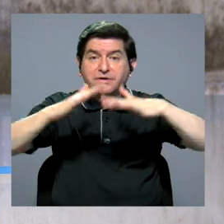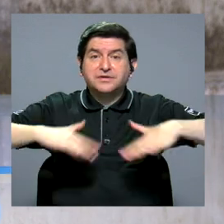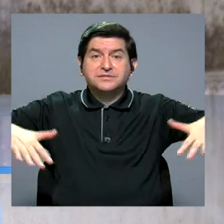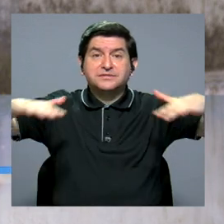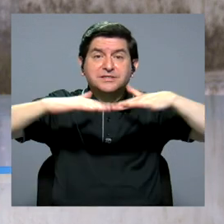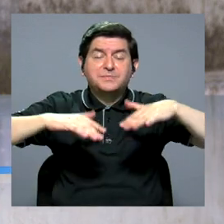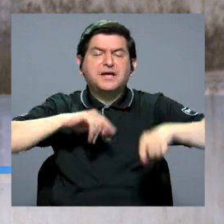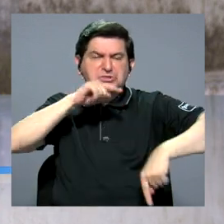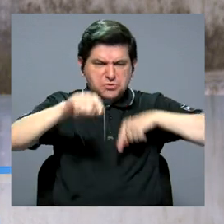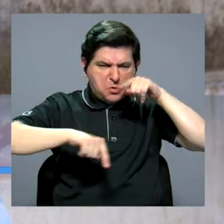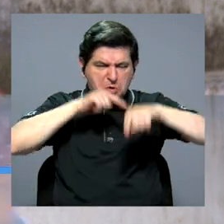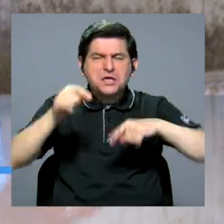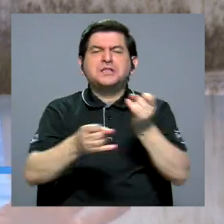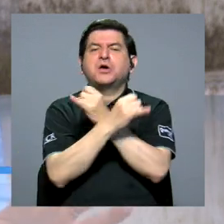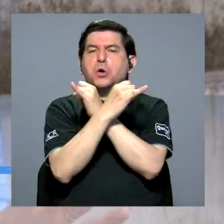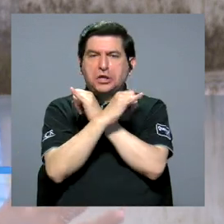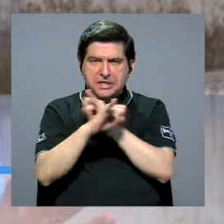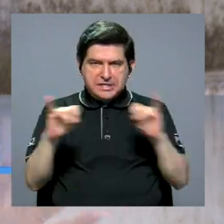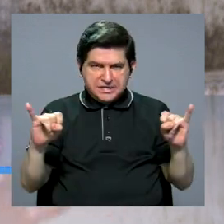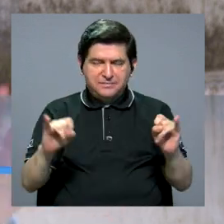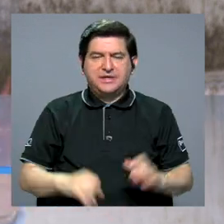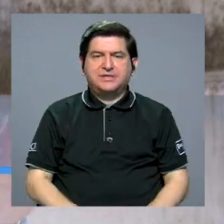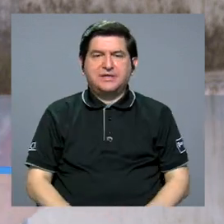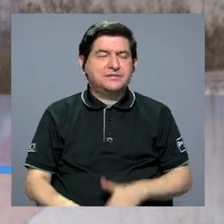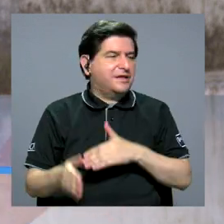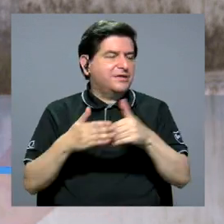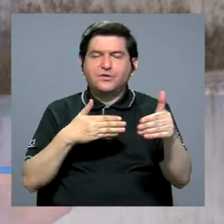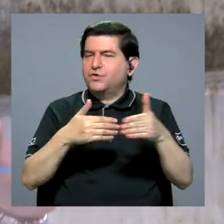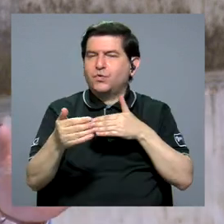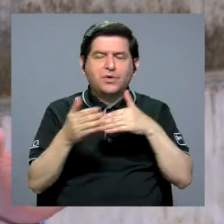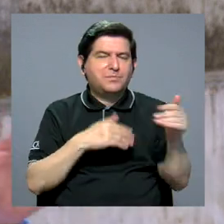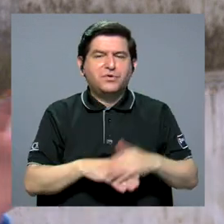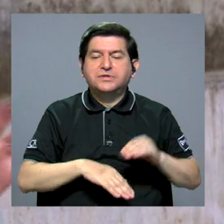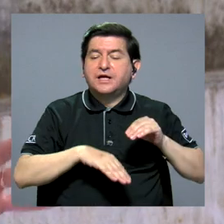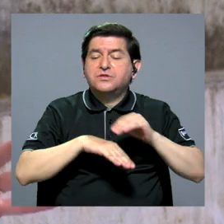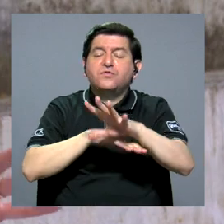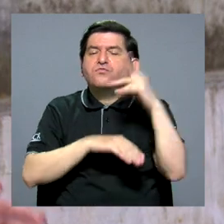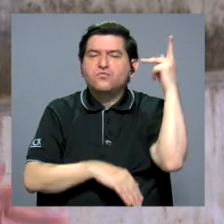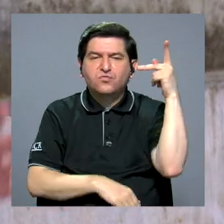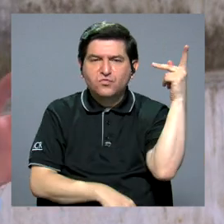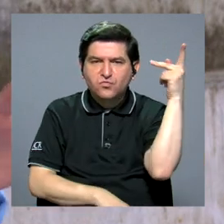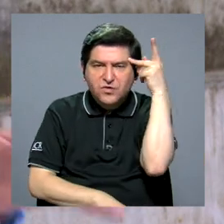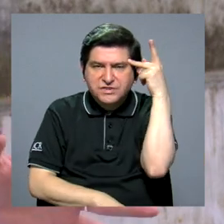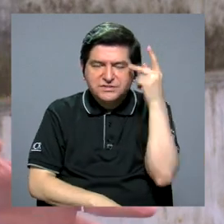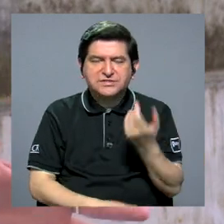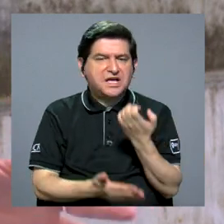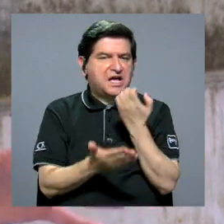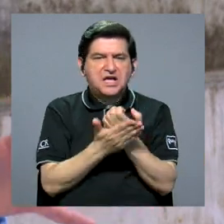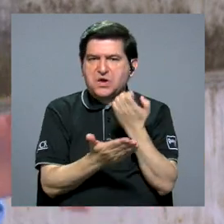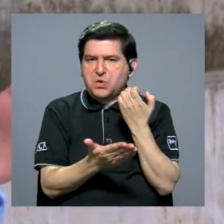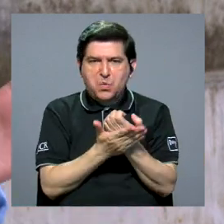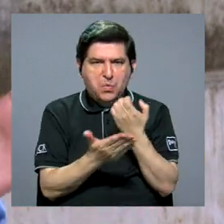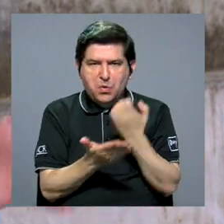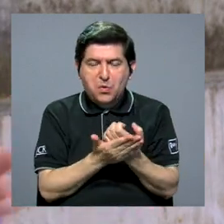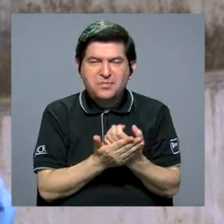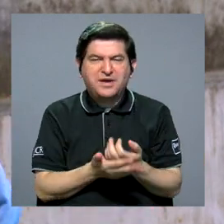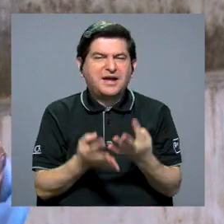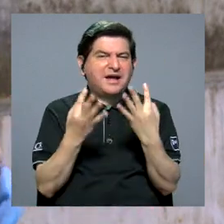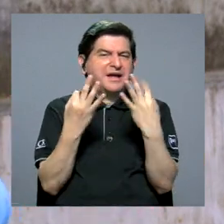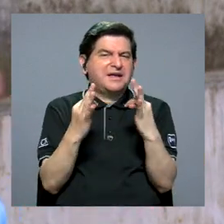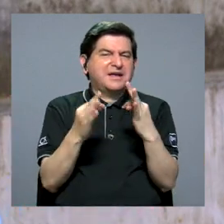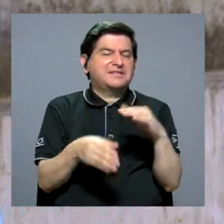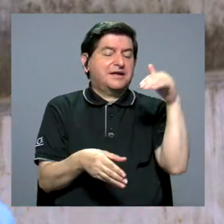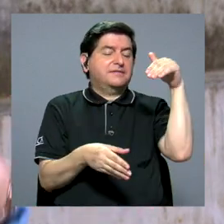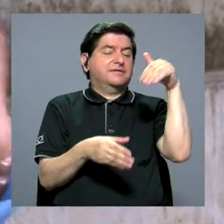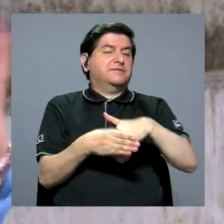espacio crítico independiente de cualquier injerencia política o económica que quiera